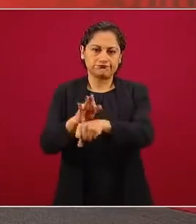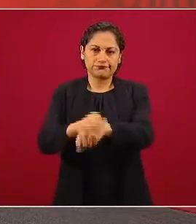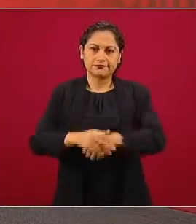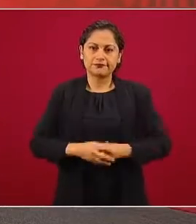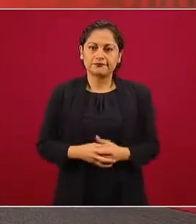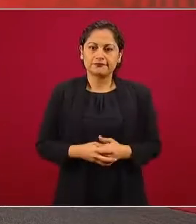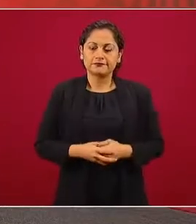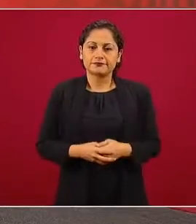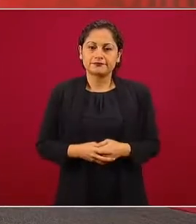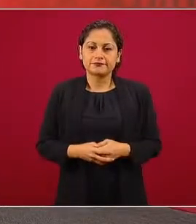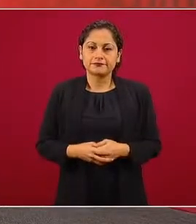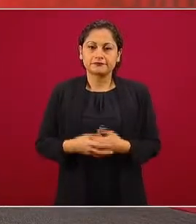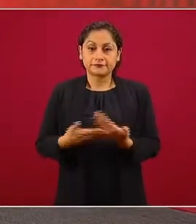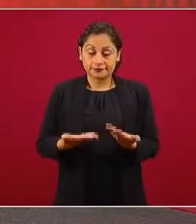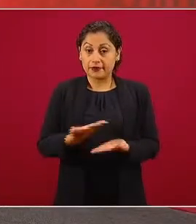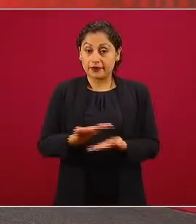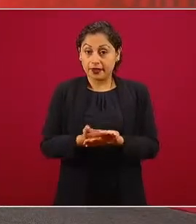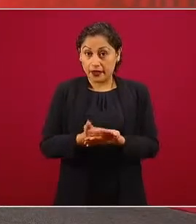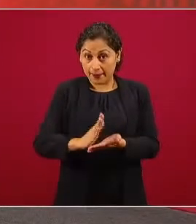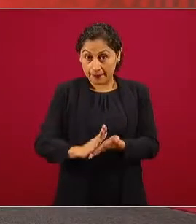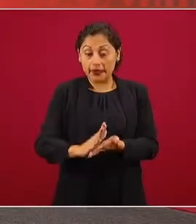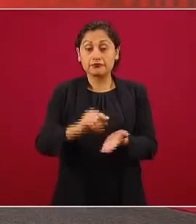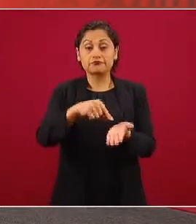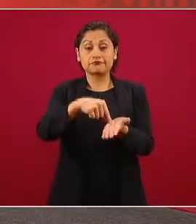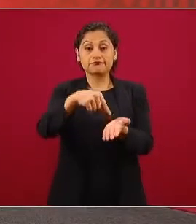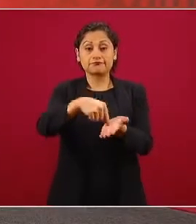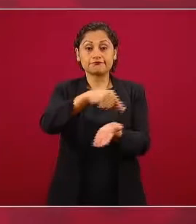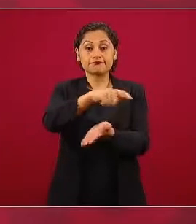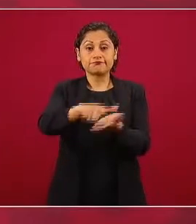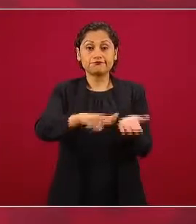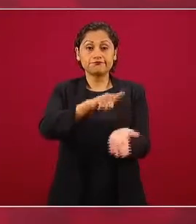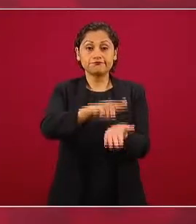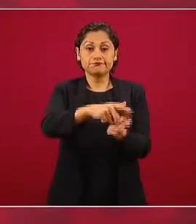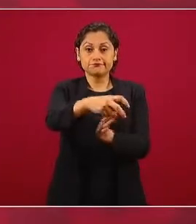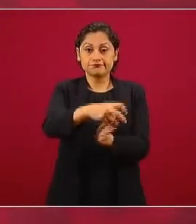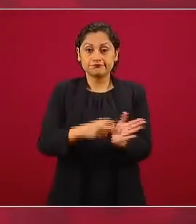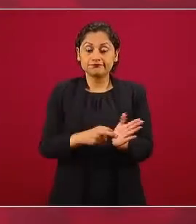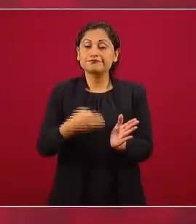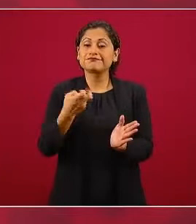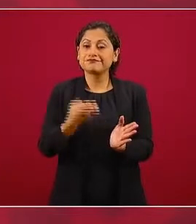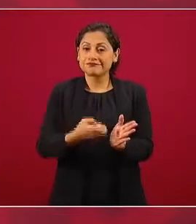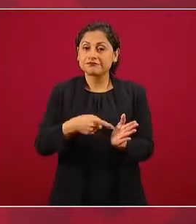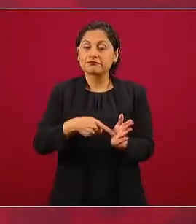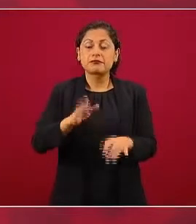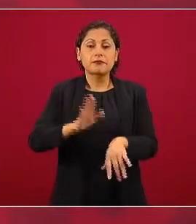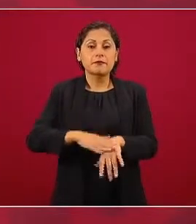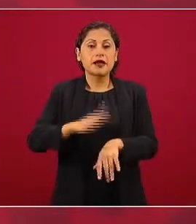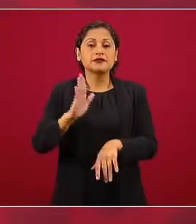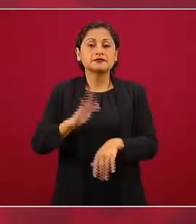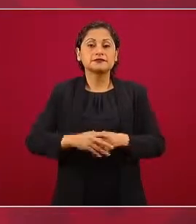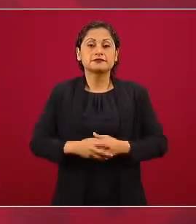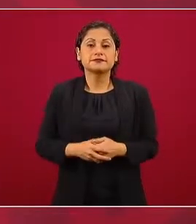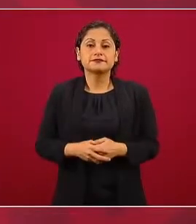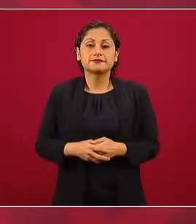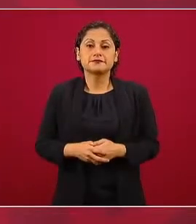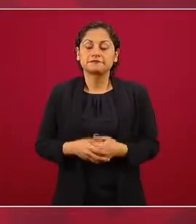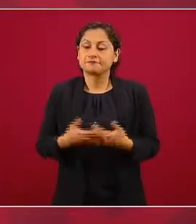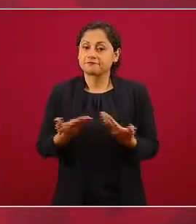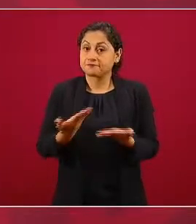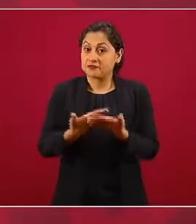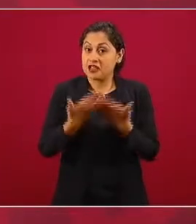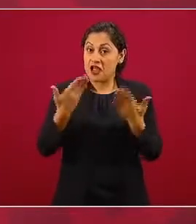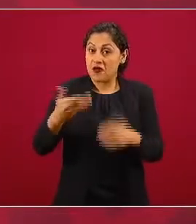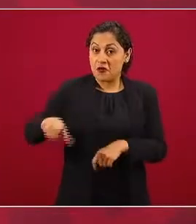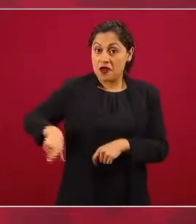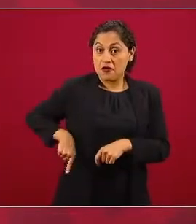¿Qué va a ser también definitivo en este sistema, en la corrección de este modelo? el trabajo que ha hecho este gobierno a